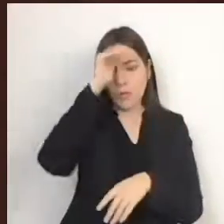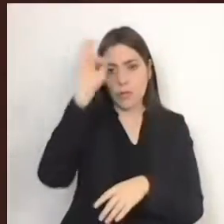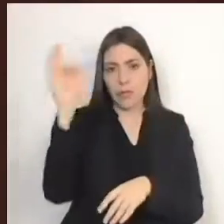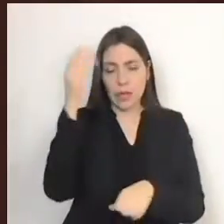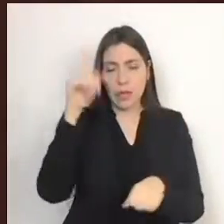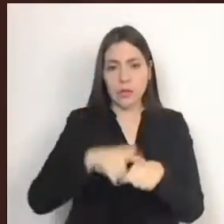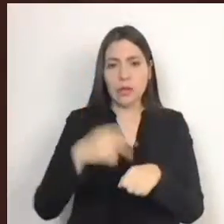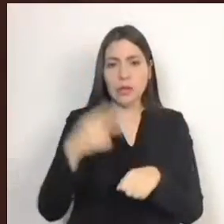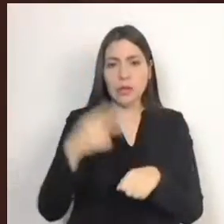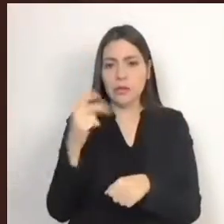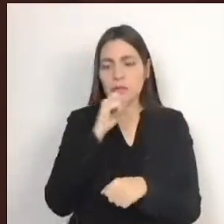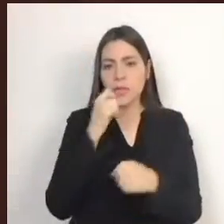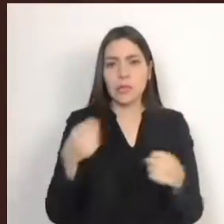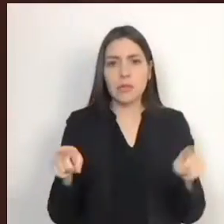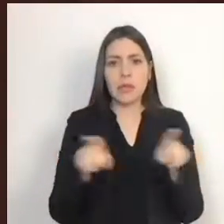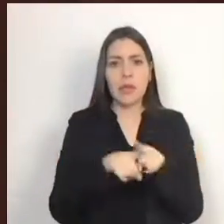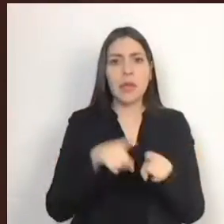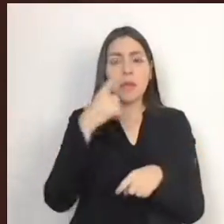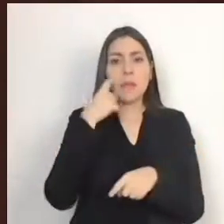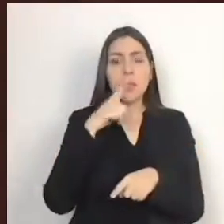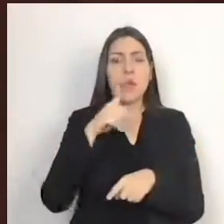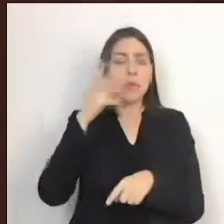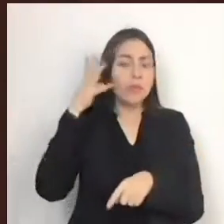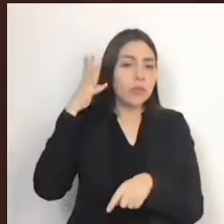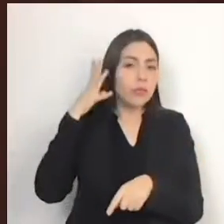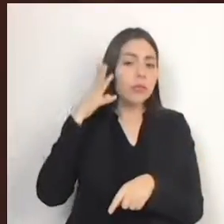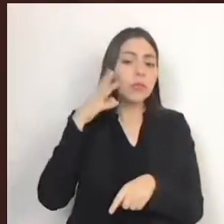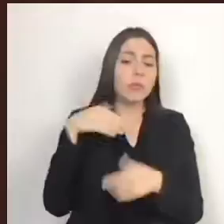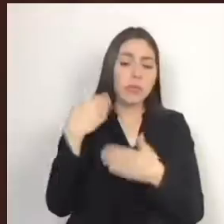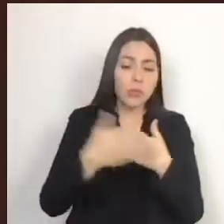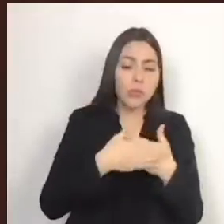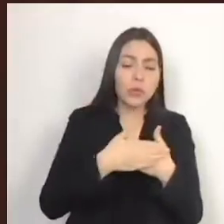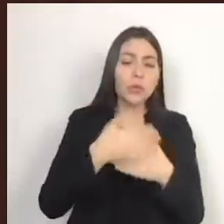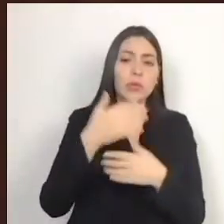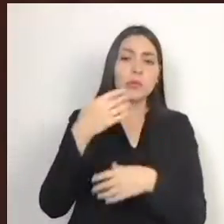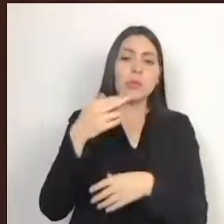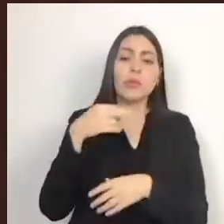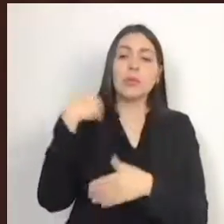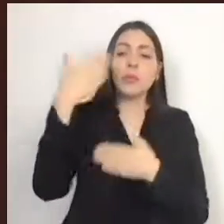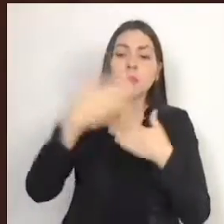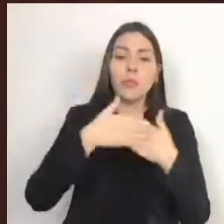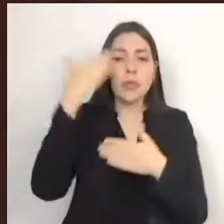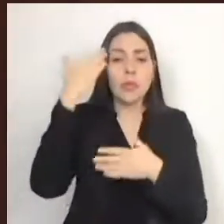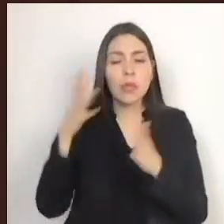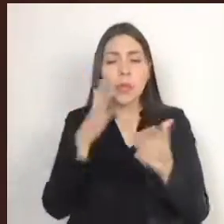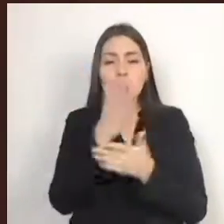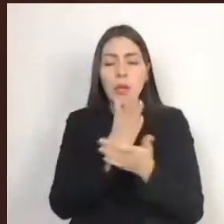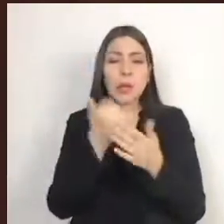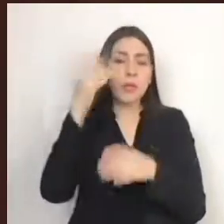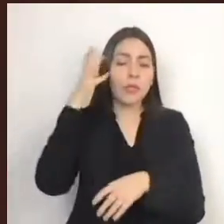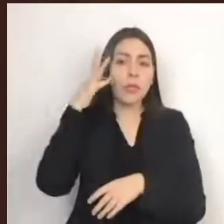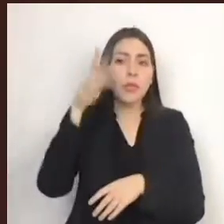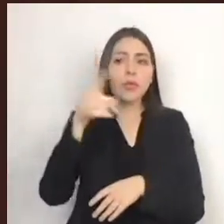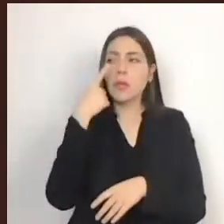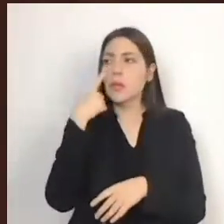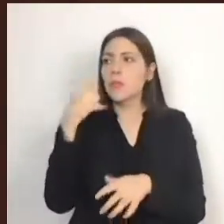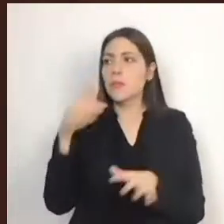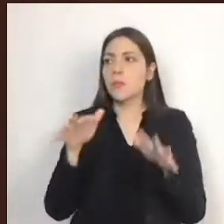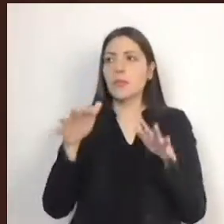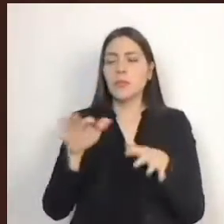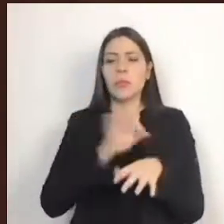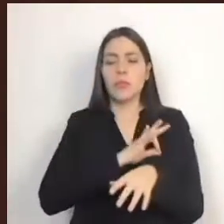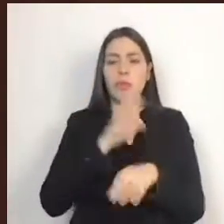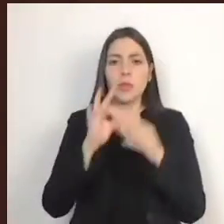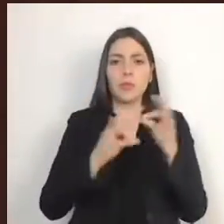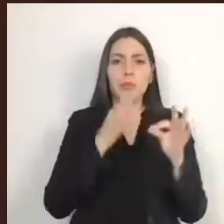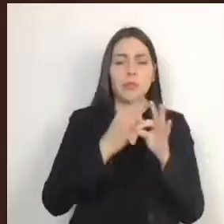establecer el parámetro para que a corto, mediano y largo plazo sean visibilizados, pero procediendo de la manera